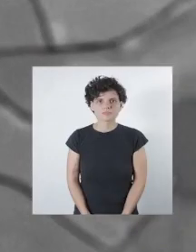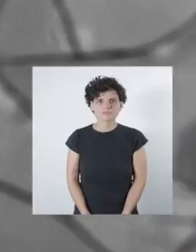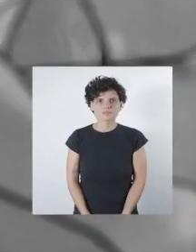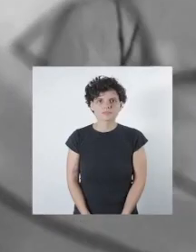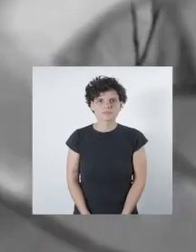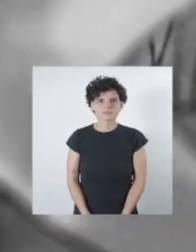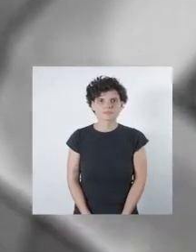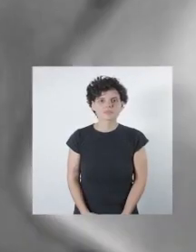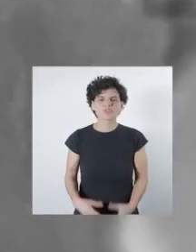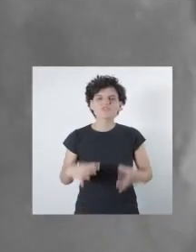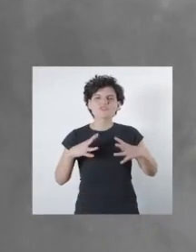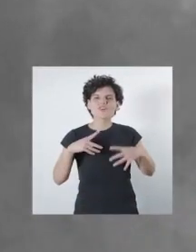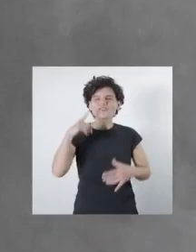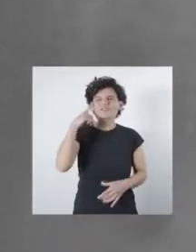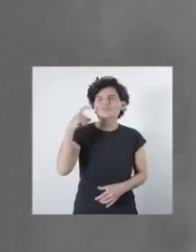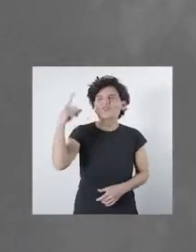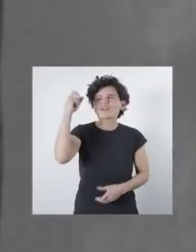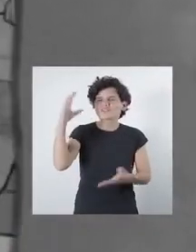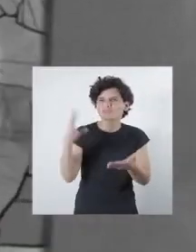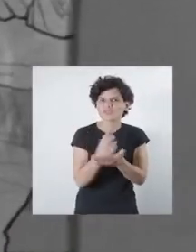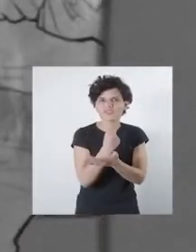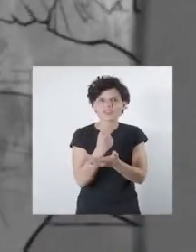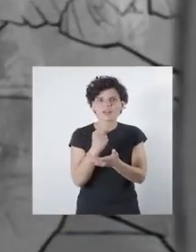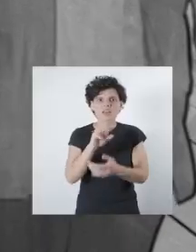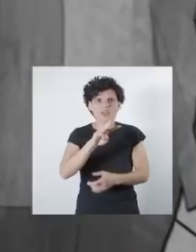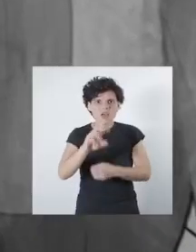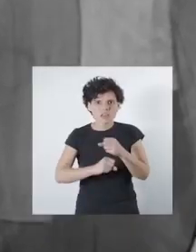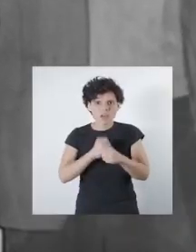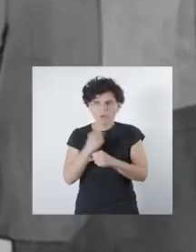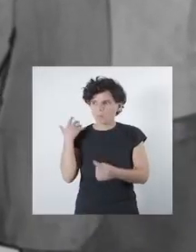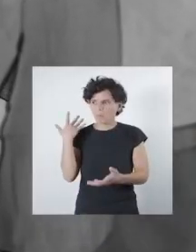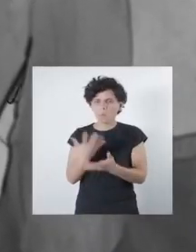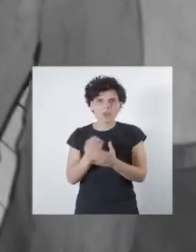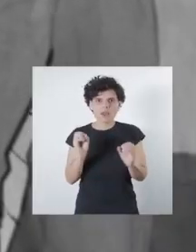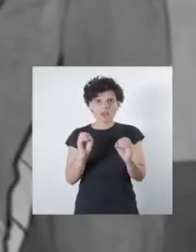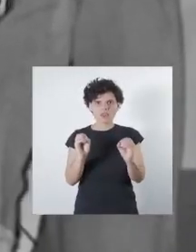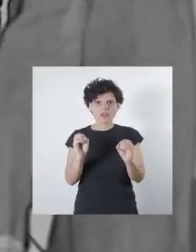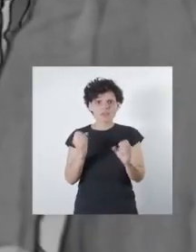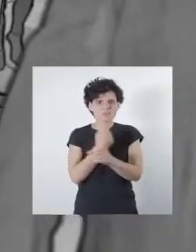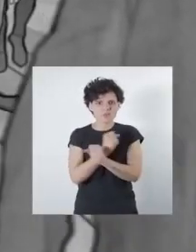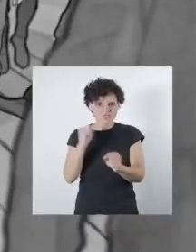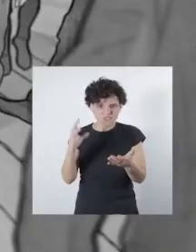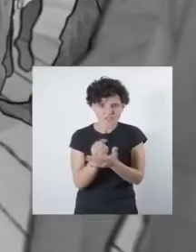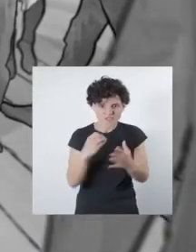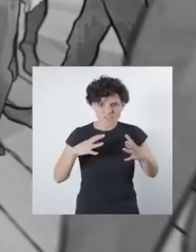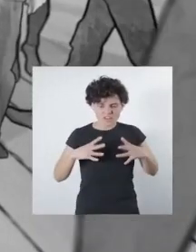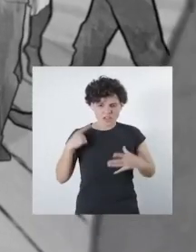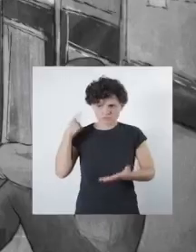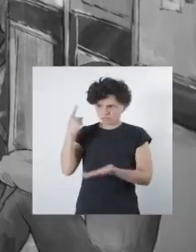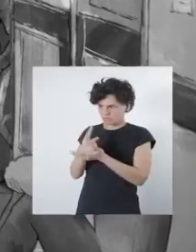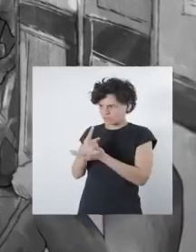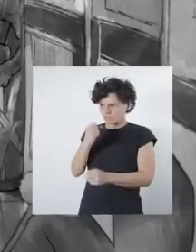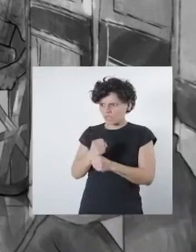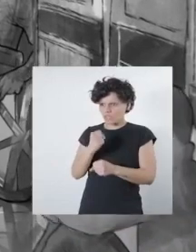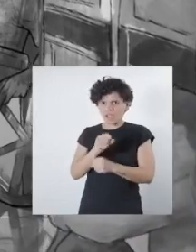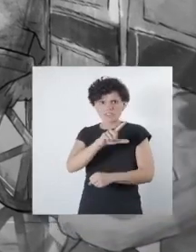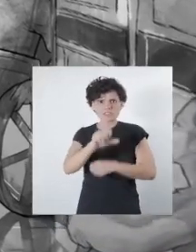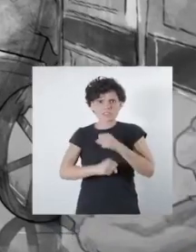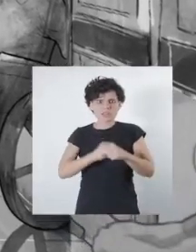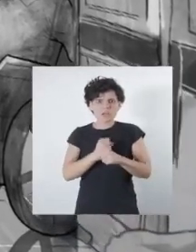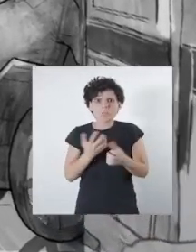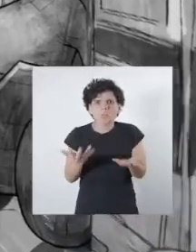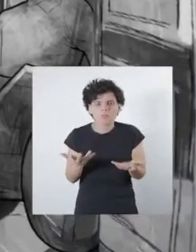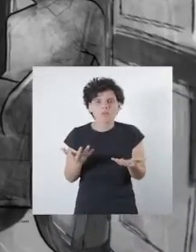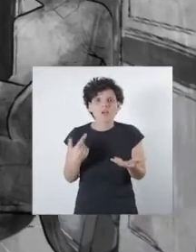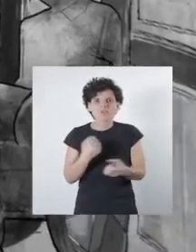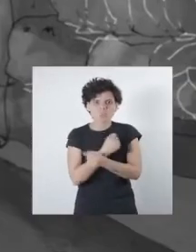El sueño de la alegría no llegó en 30 años. Imposible encontrarla estando obligado a trabajar a los 70. O sin poder asegurarle a tus